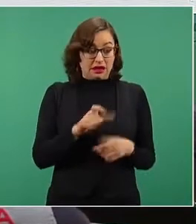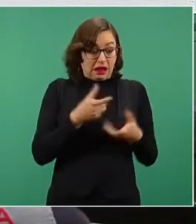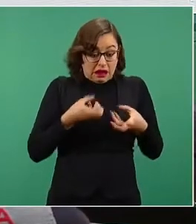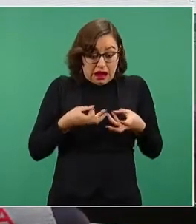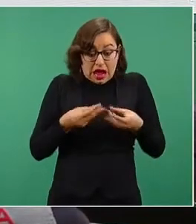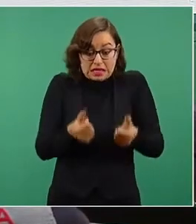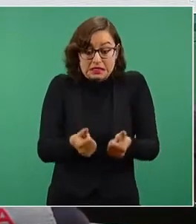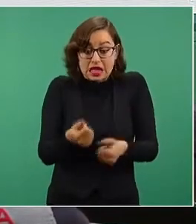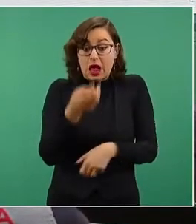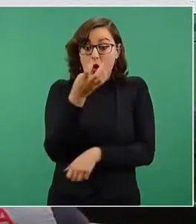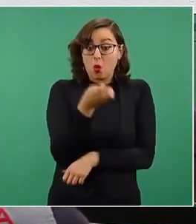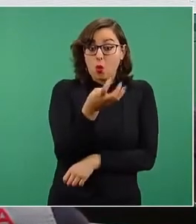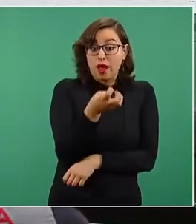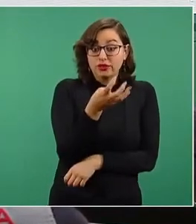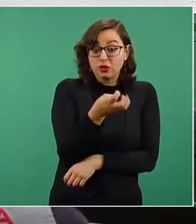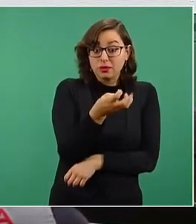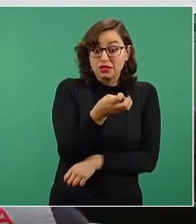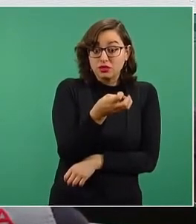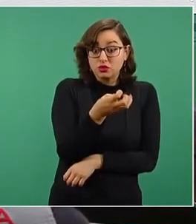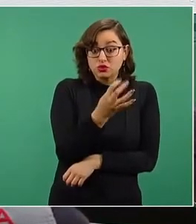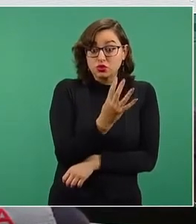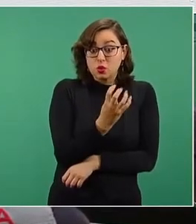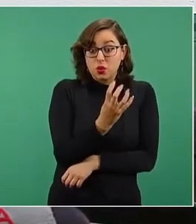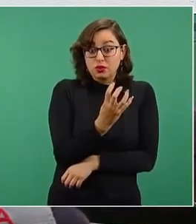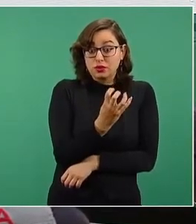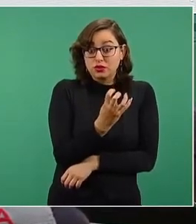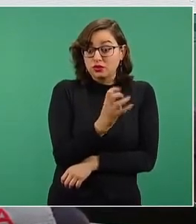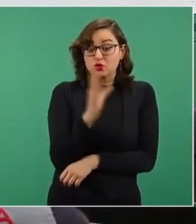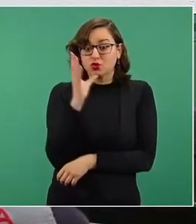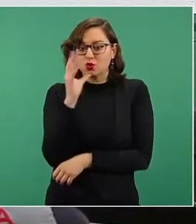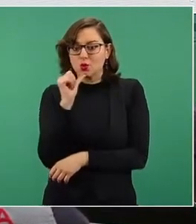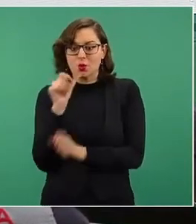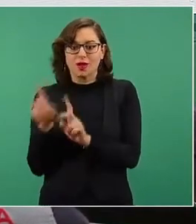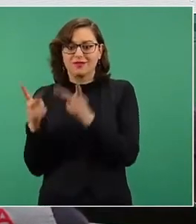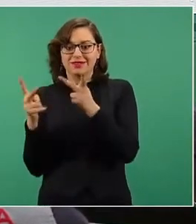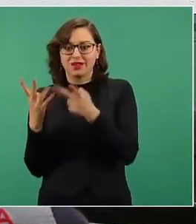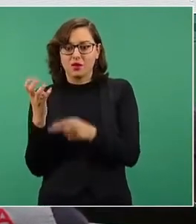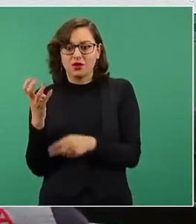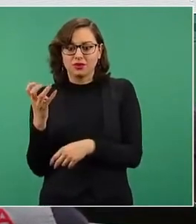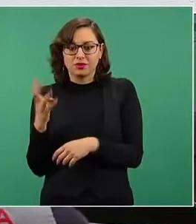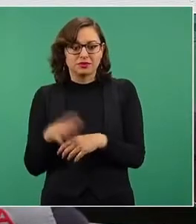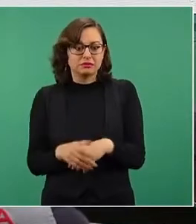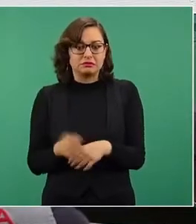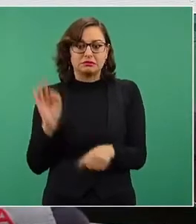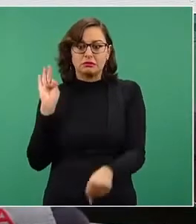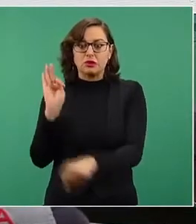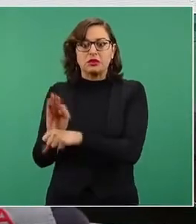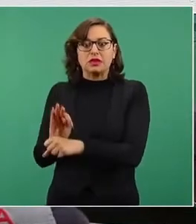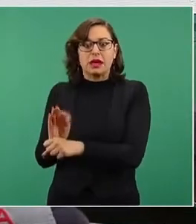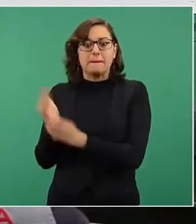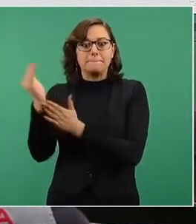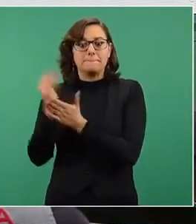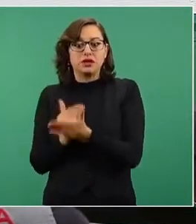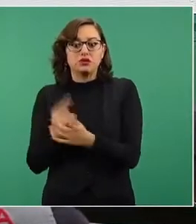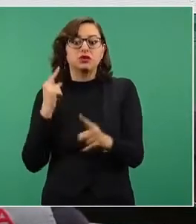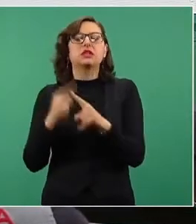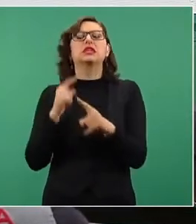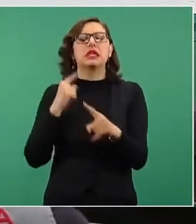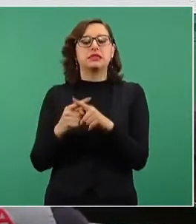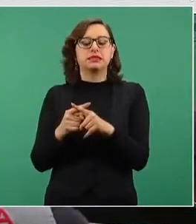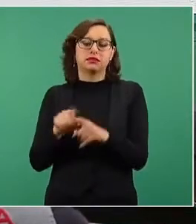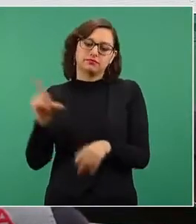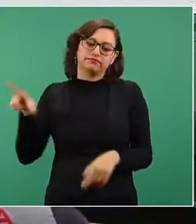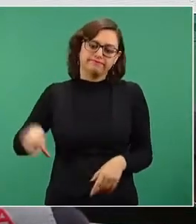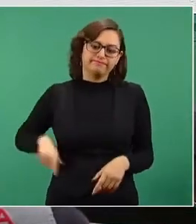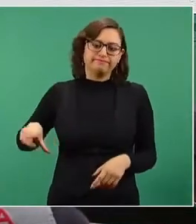cuarenta centavos de subsidio por kilo guadora para la empresa Iberdrola. ¿De dónde salen los subsidios? Pues de la hacienda pública,